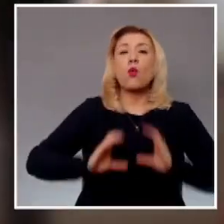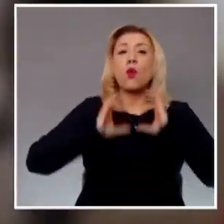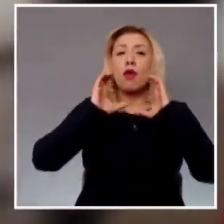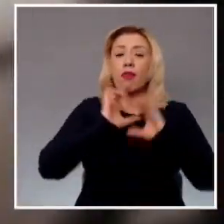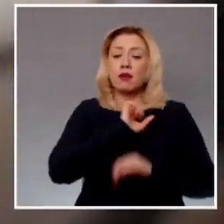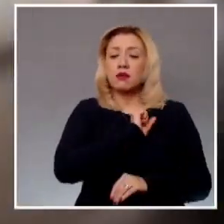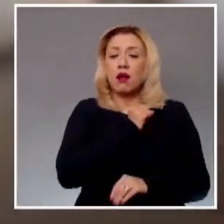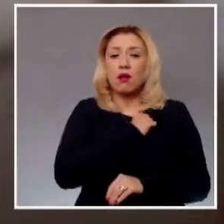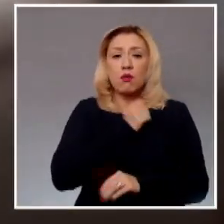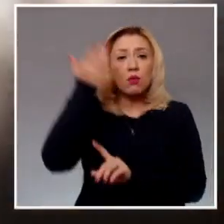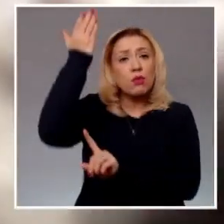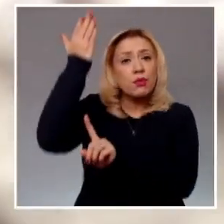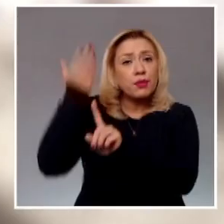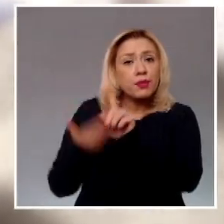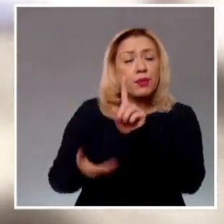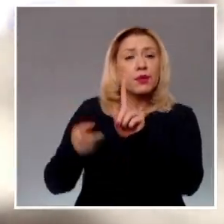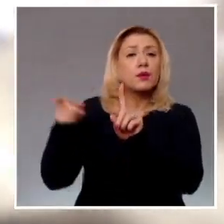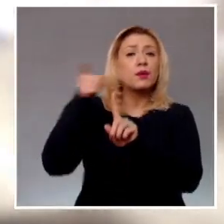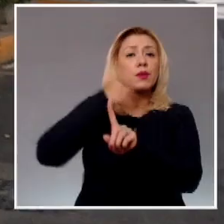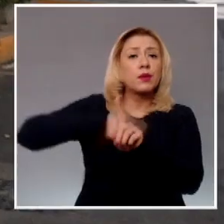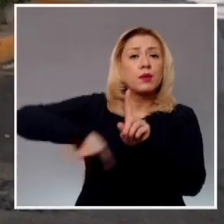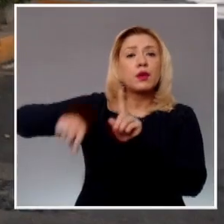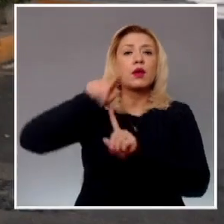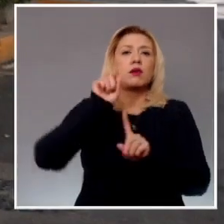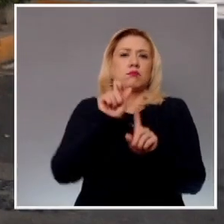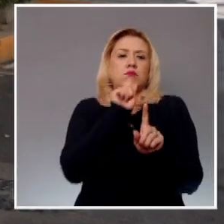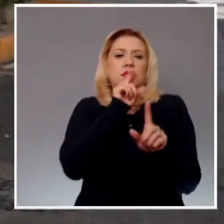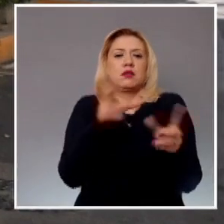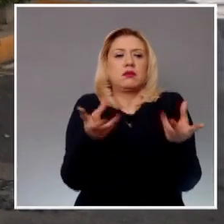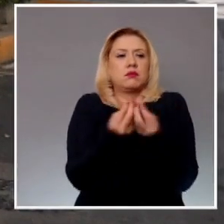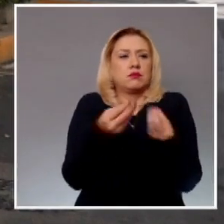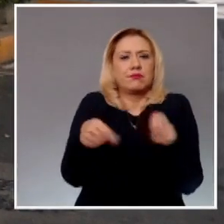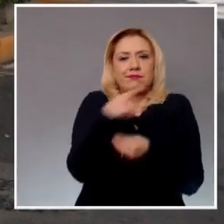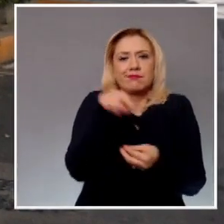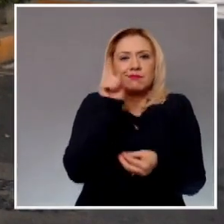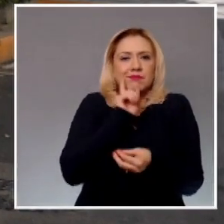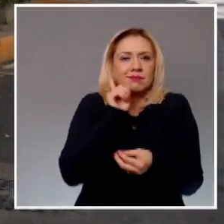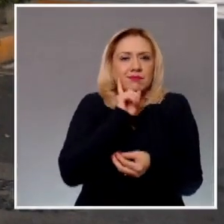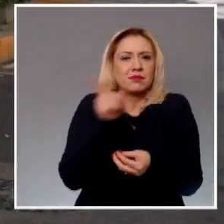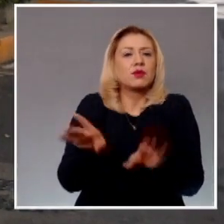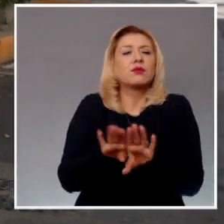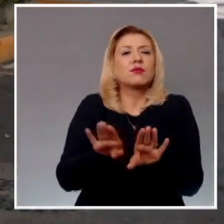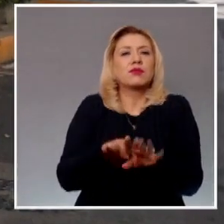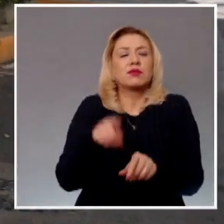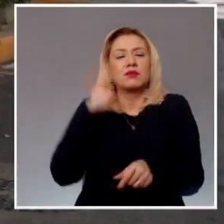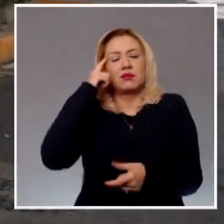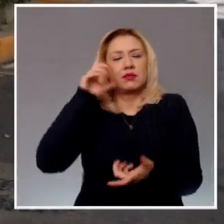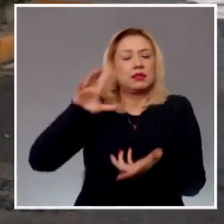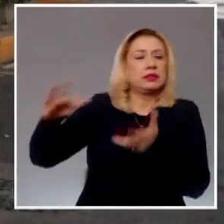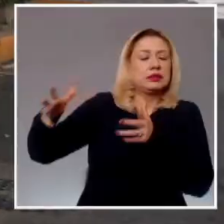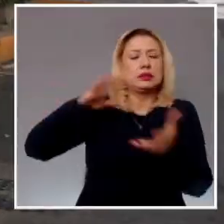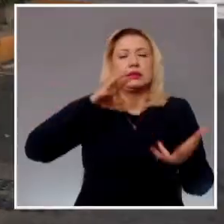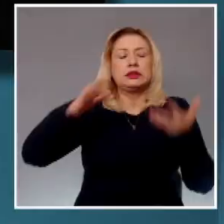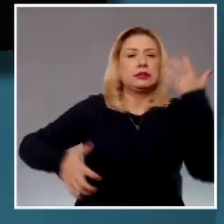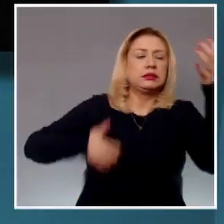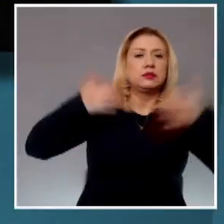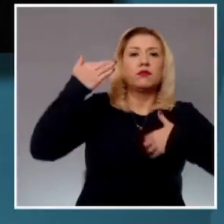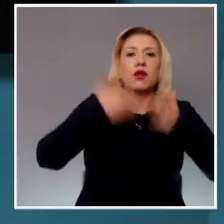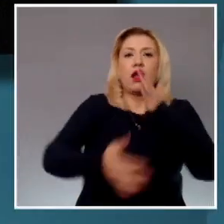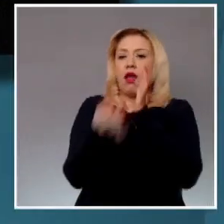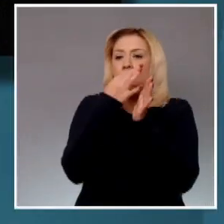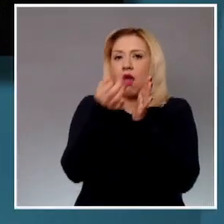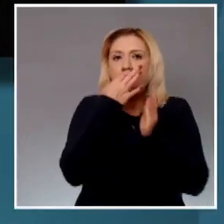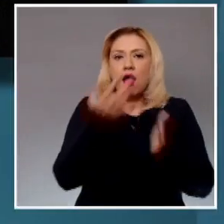psicológica de las quejosas si bien han recibido atención médica general falta todavía otorgar atención